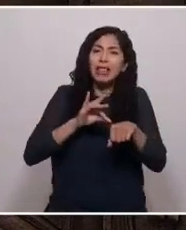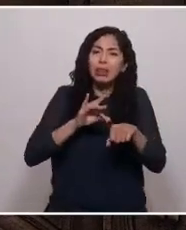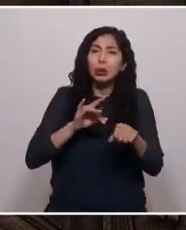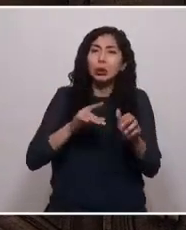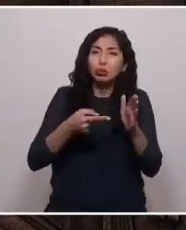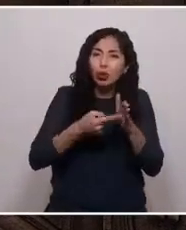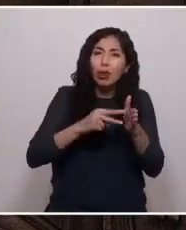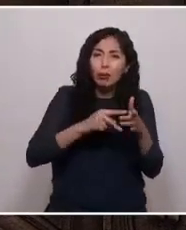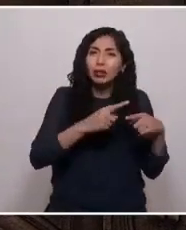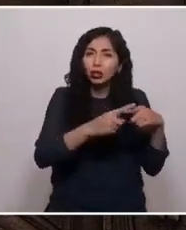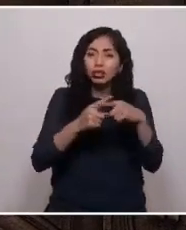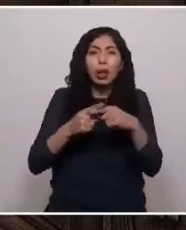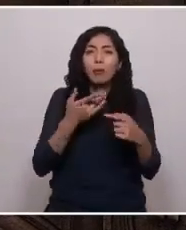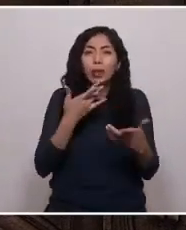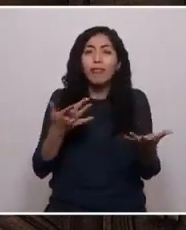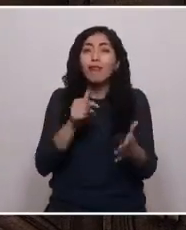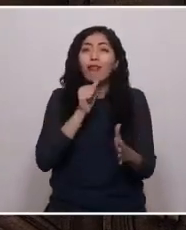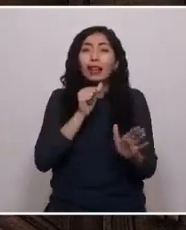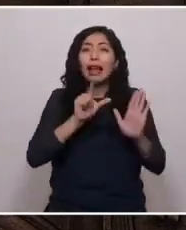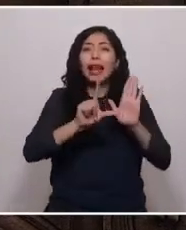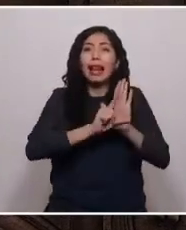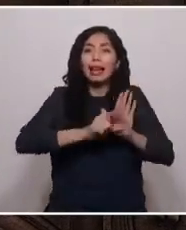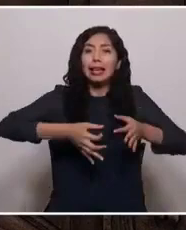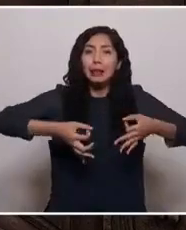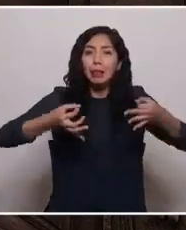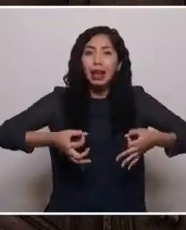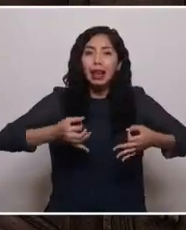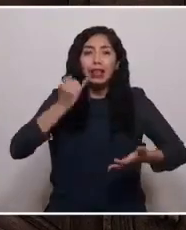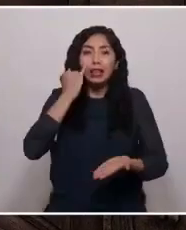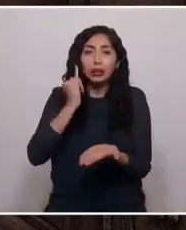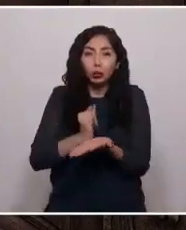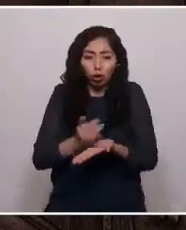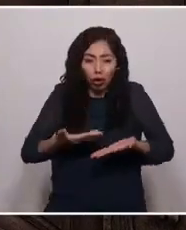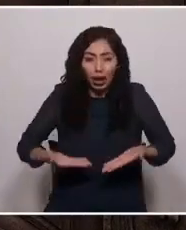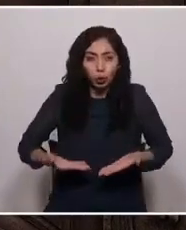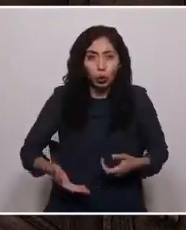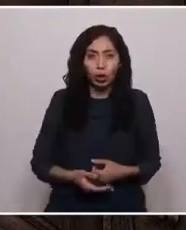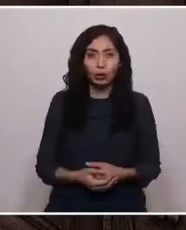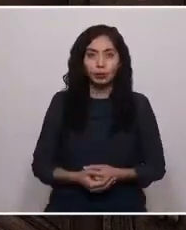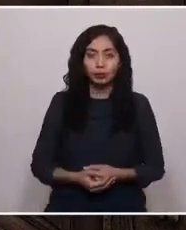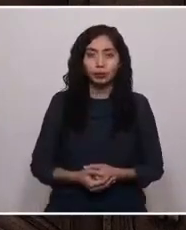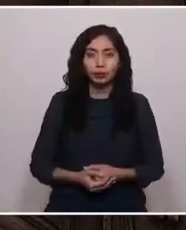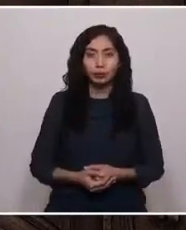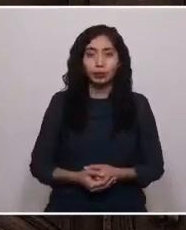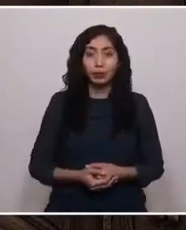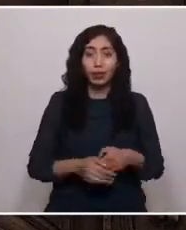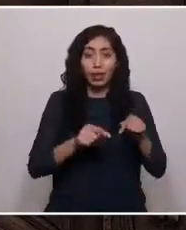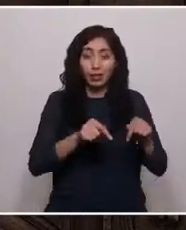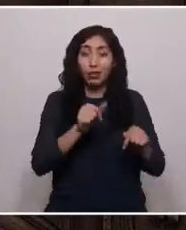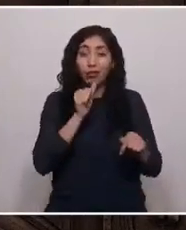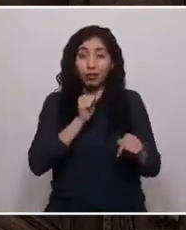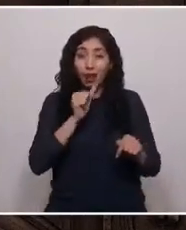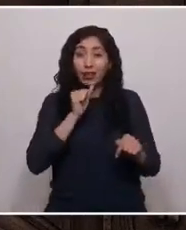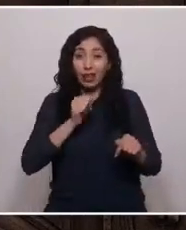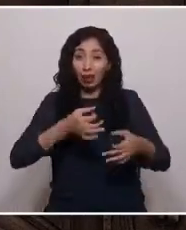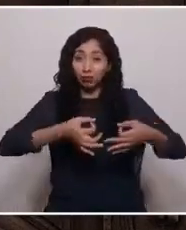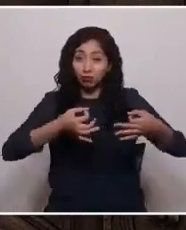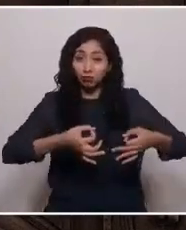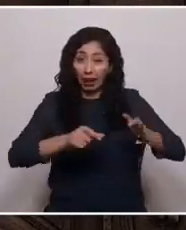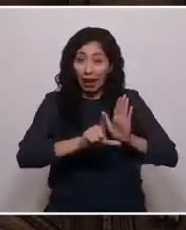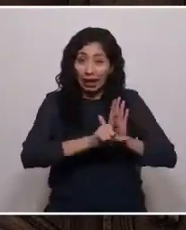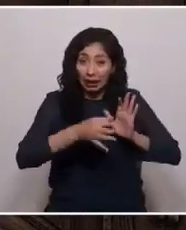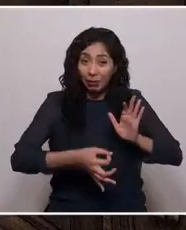falta de legitimidad de la institución vigente. Esta falta de validez proviene de la